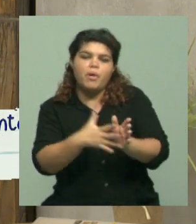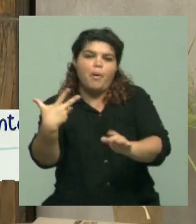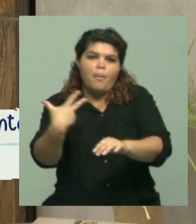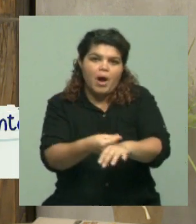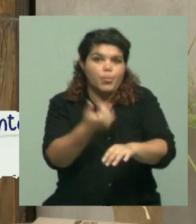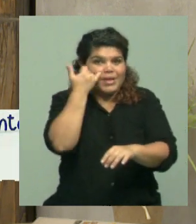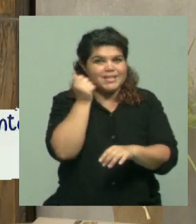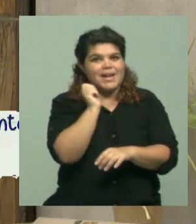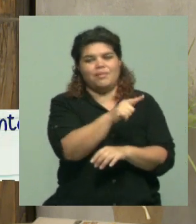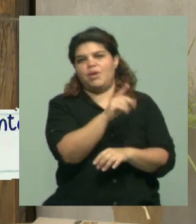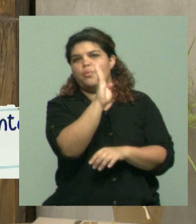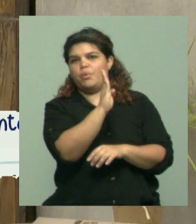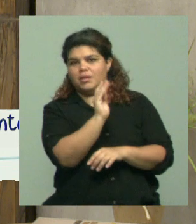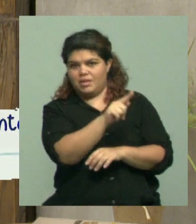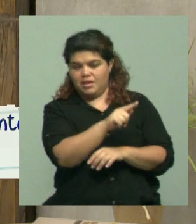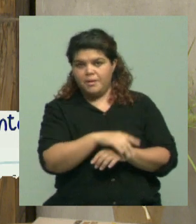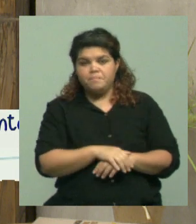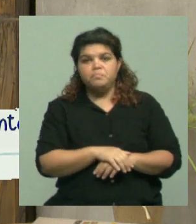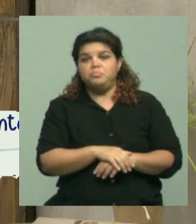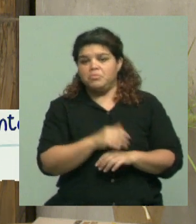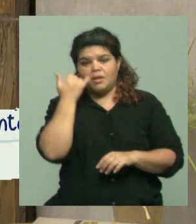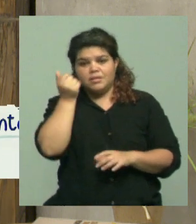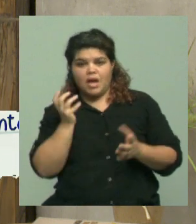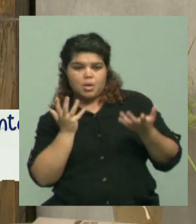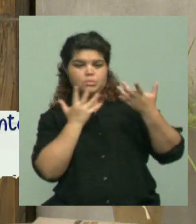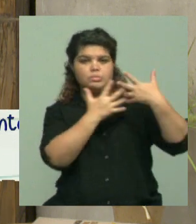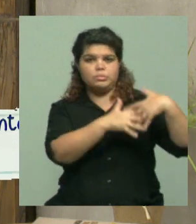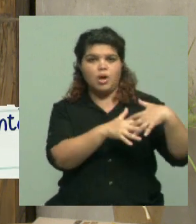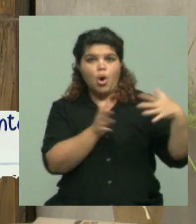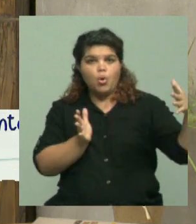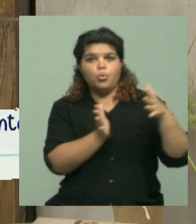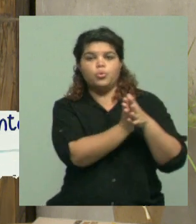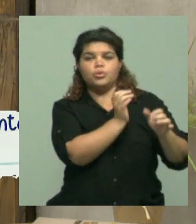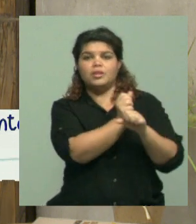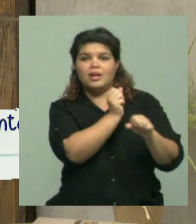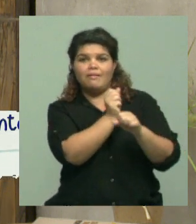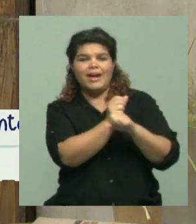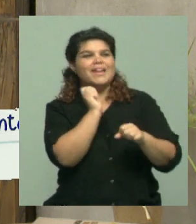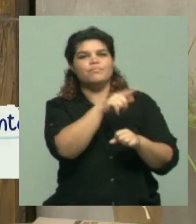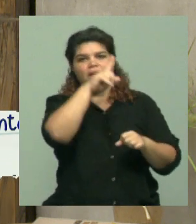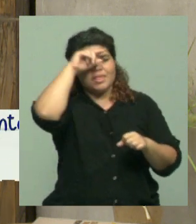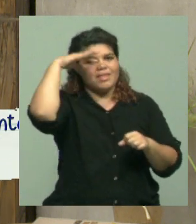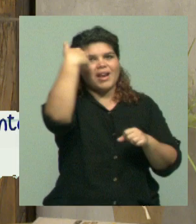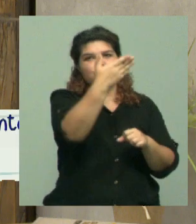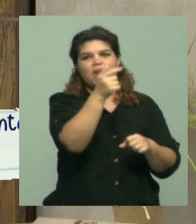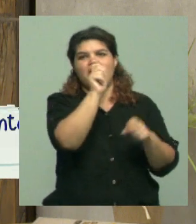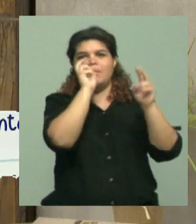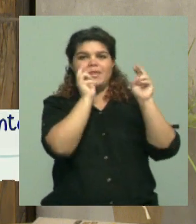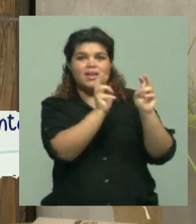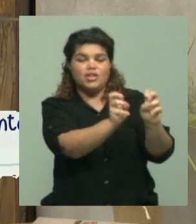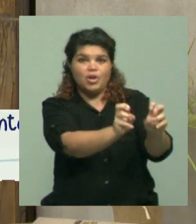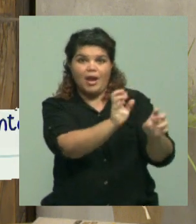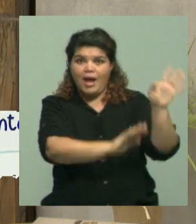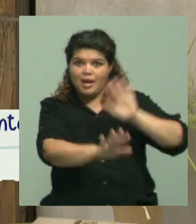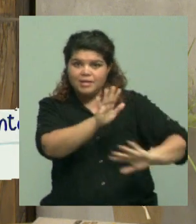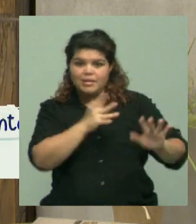poder tener la capacidad de relacionarnos con este equipo de Brasil, que es relevante a nivel internacional, hemos crecido bastante y hemos también hecho